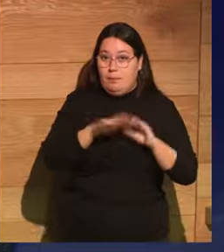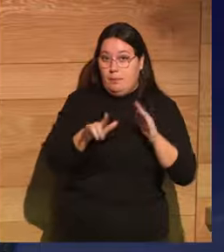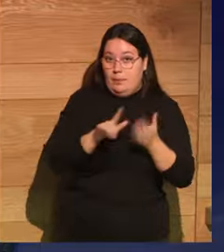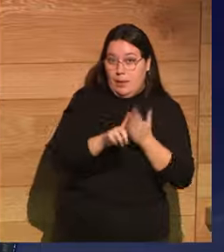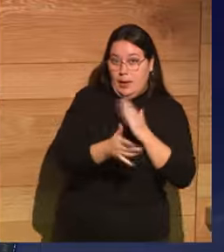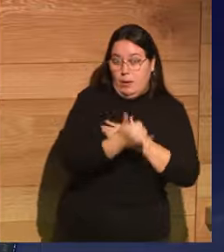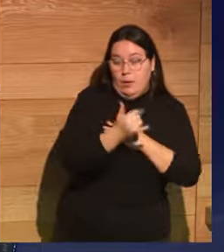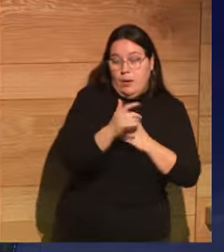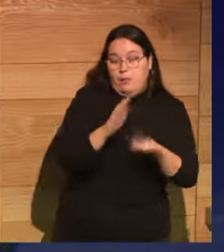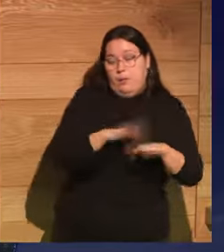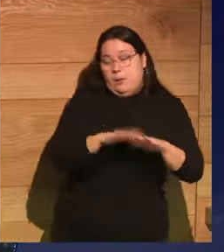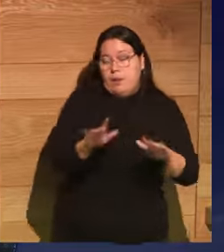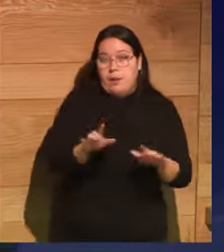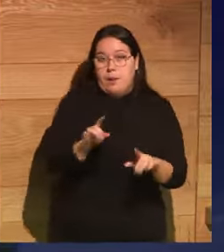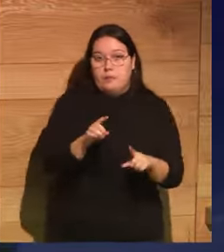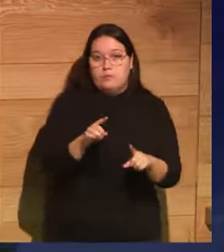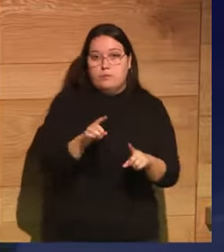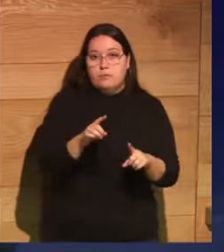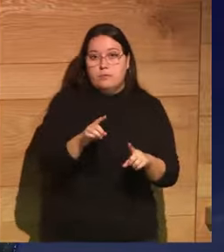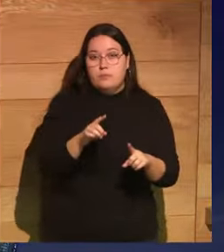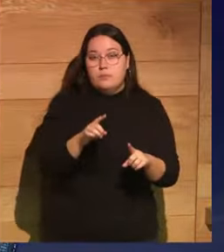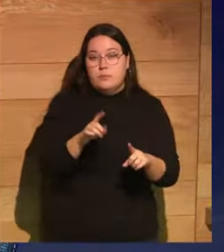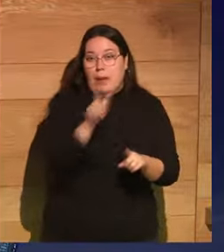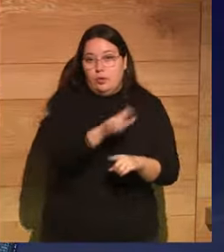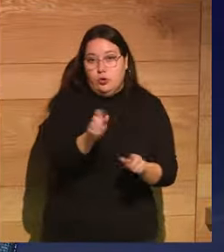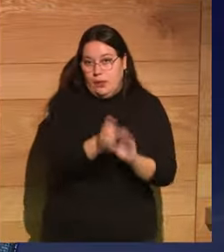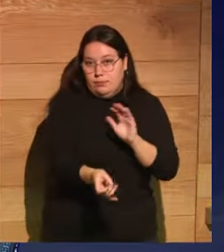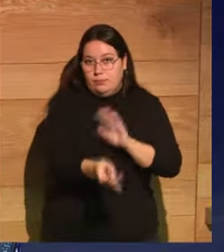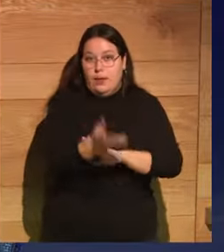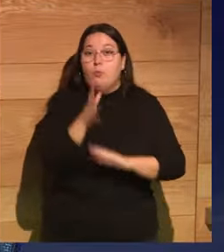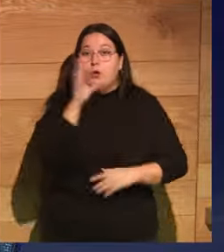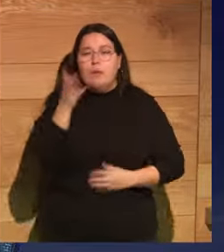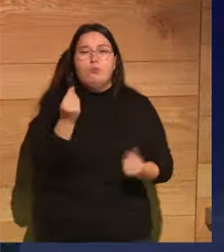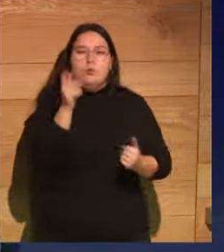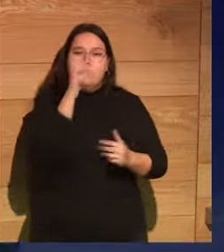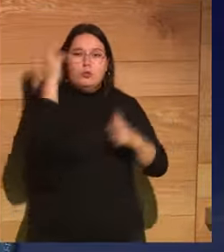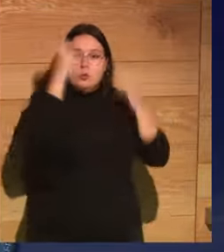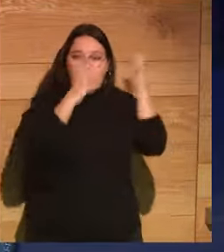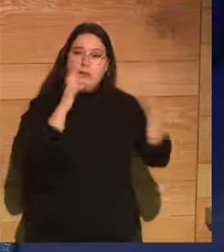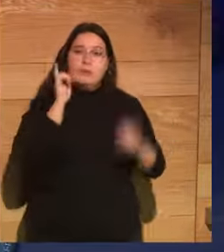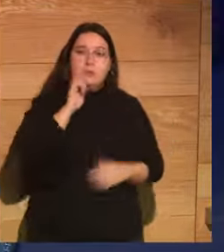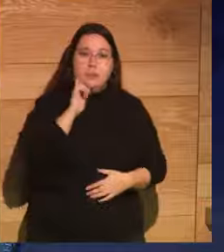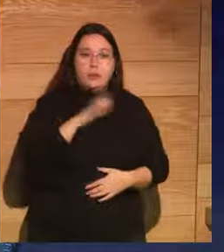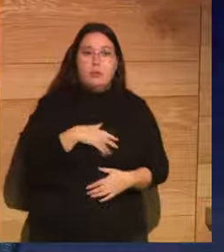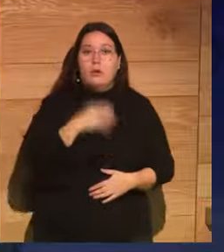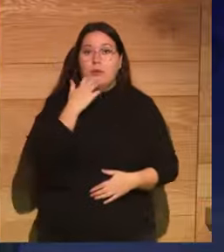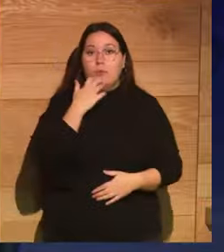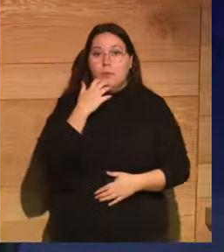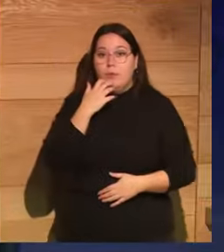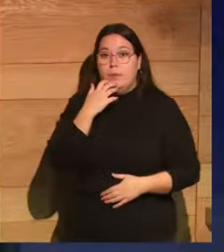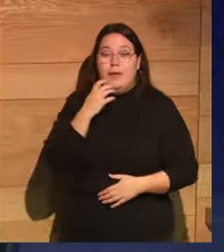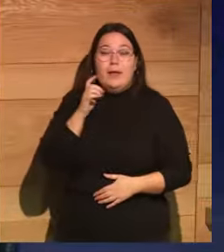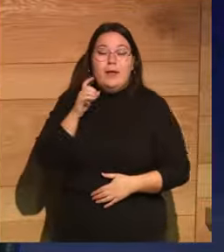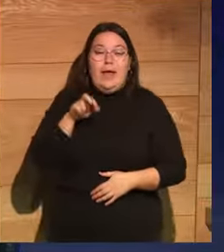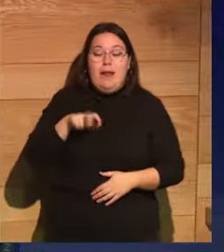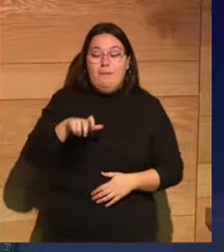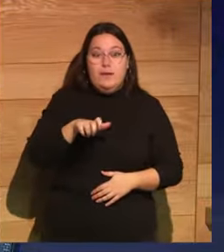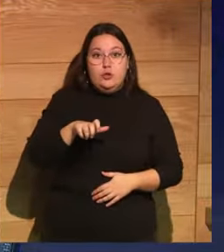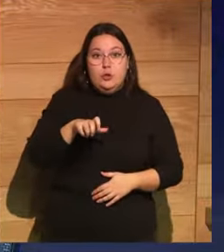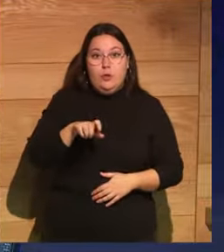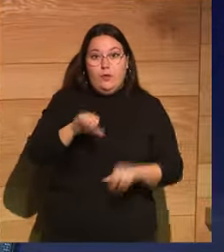para la creación del homo sapiens. Porque hay muchos animales que mienten. El dicho palo miente.